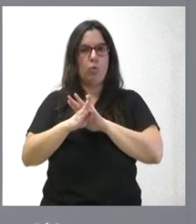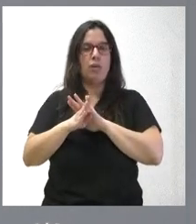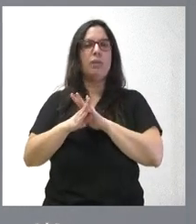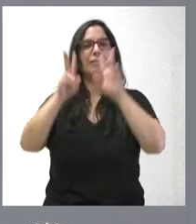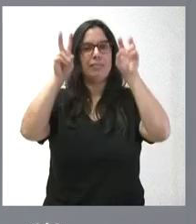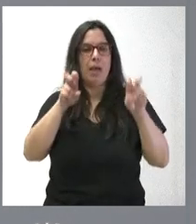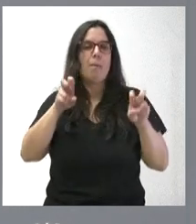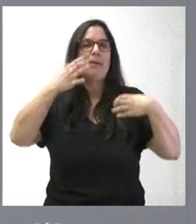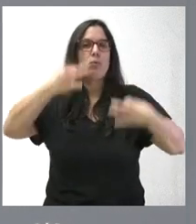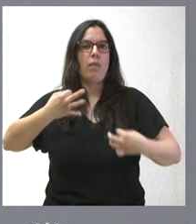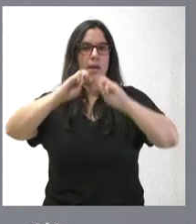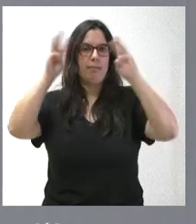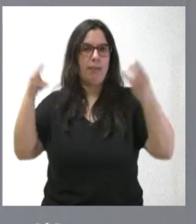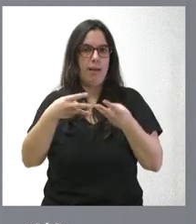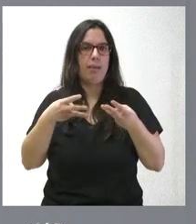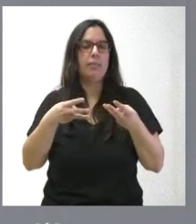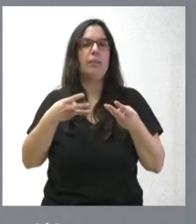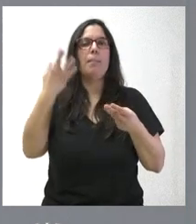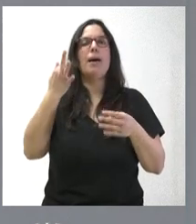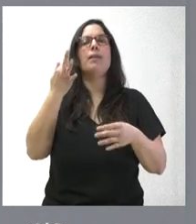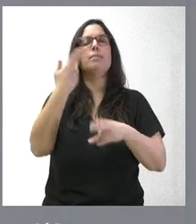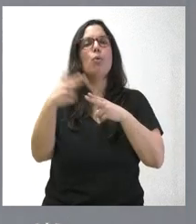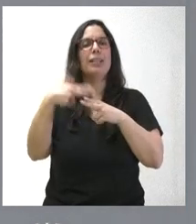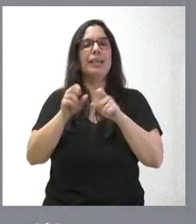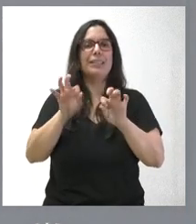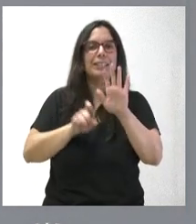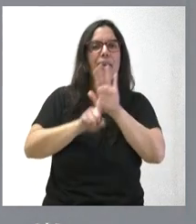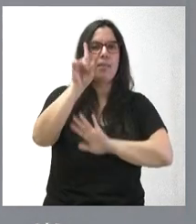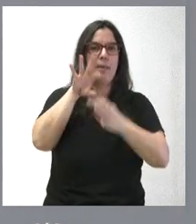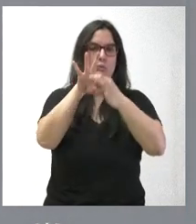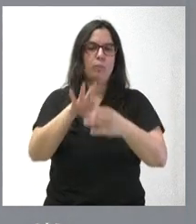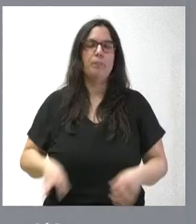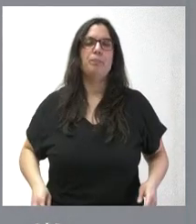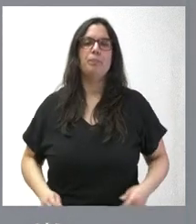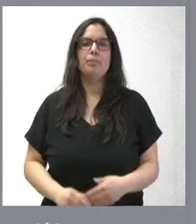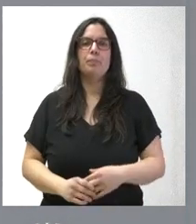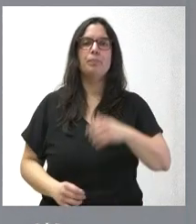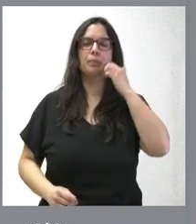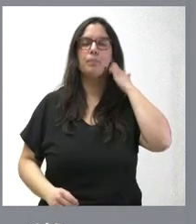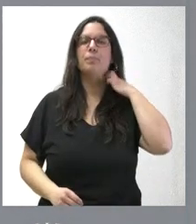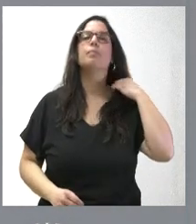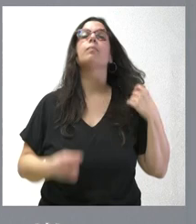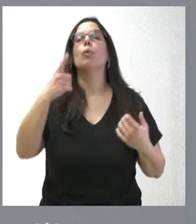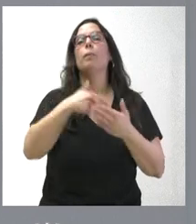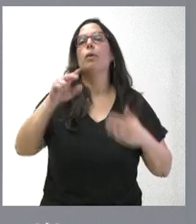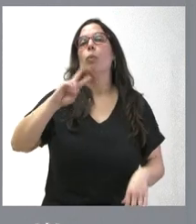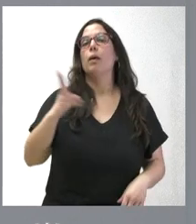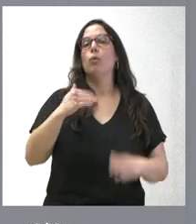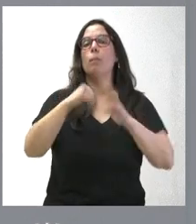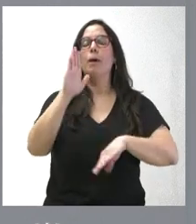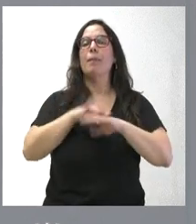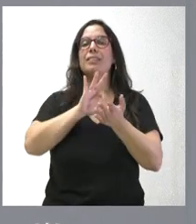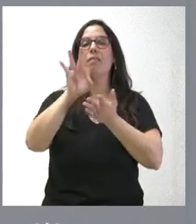que tiene que ver con el ámbito de la ciberseguridad y las políticas de crecimiento en este aspecto. Más de un millón de euros para los servicios de